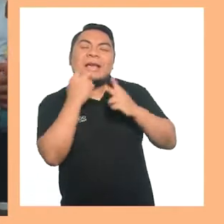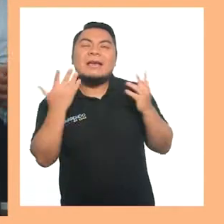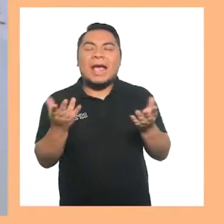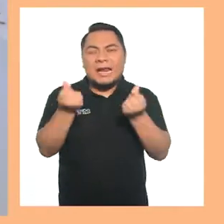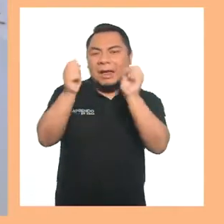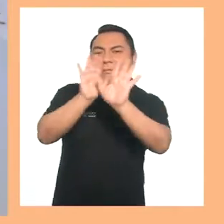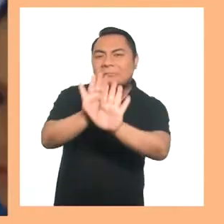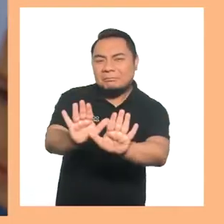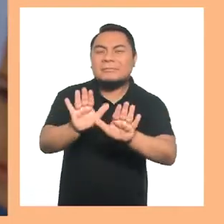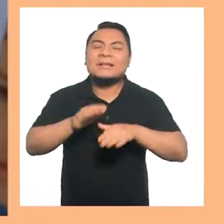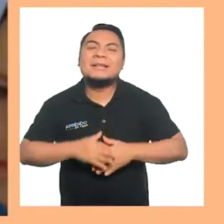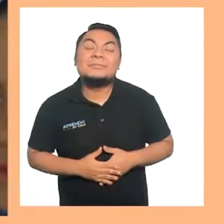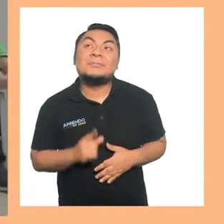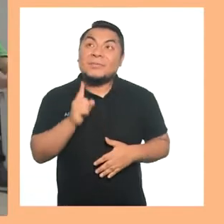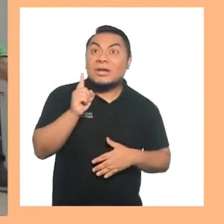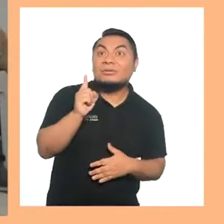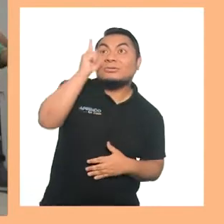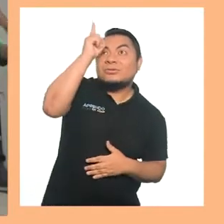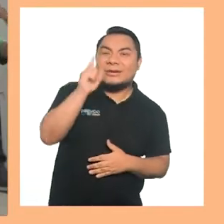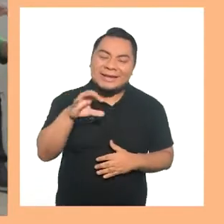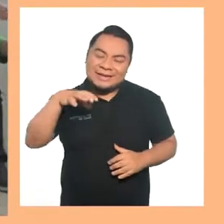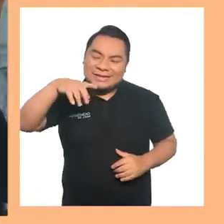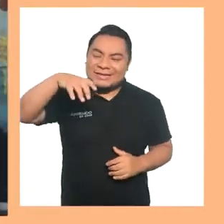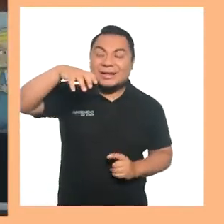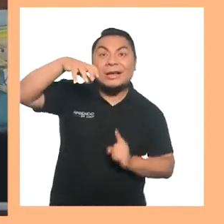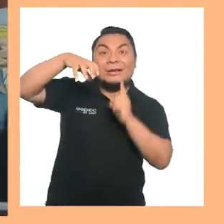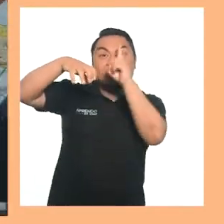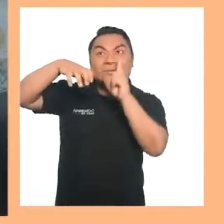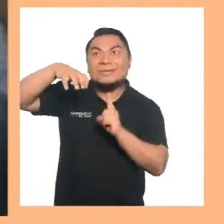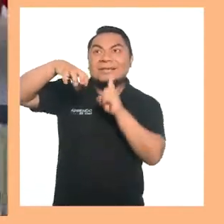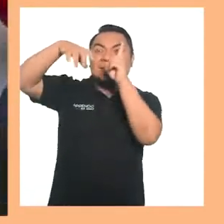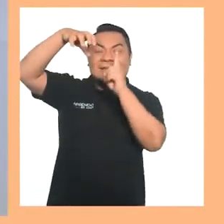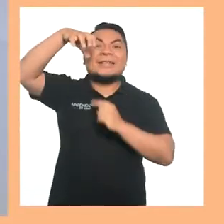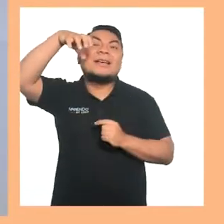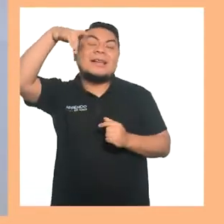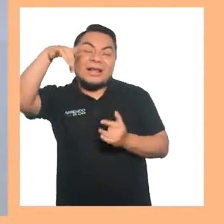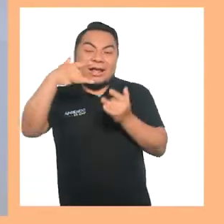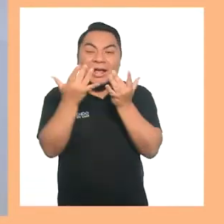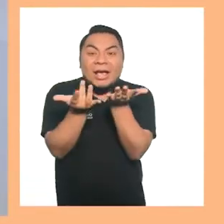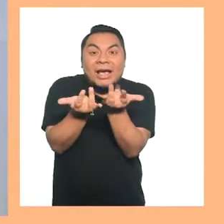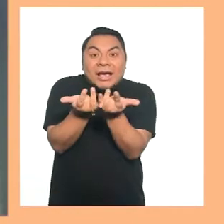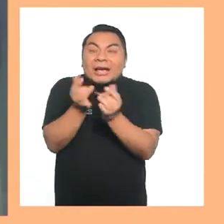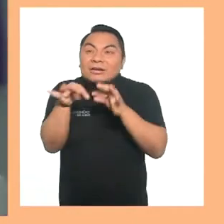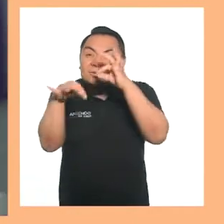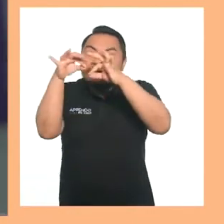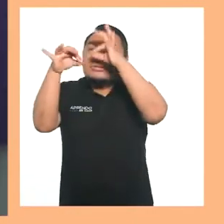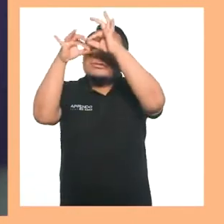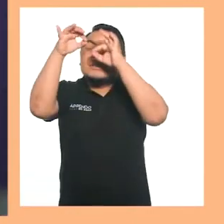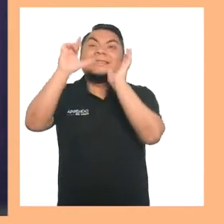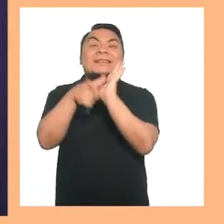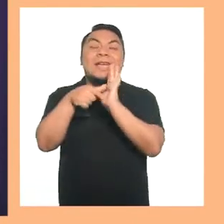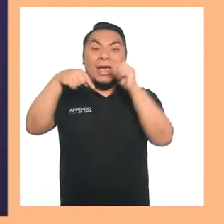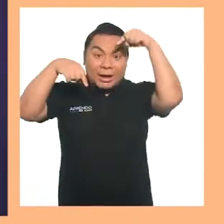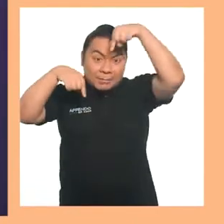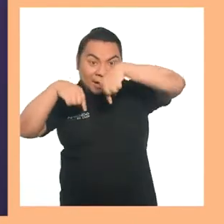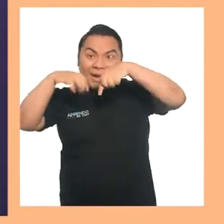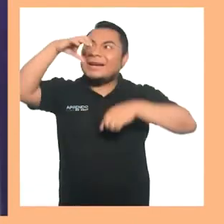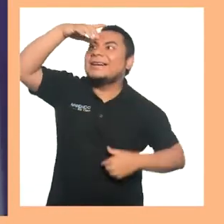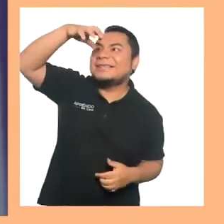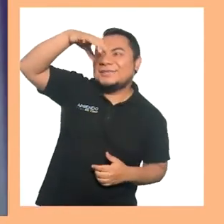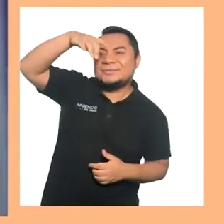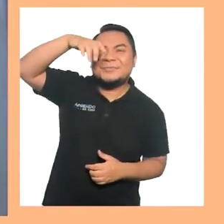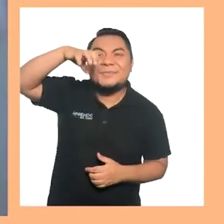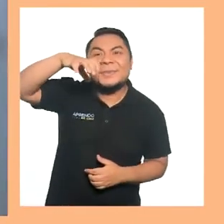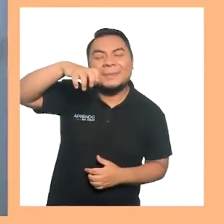y sin prisa. Sube, sube, sube, sube arañita, va tejiendo su tela. Baja,